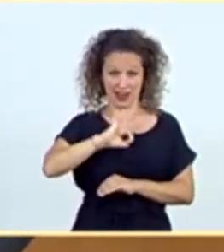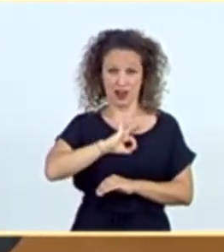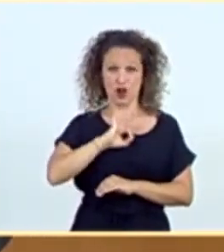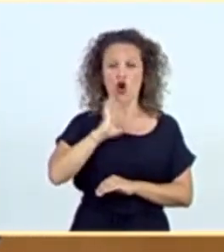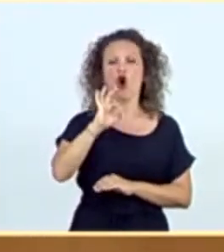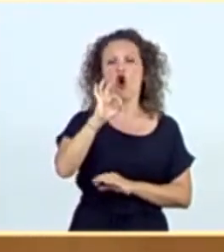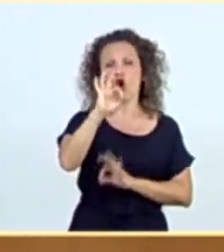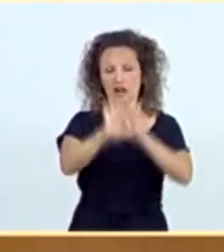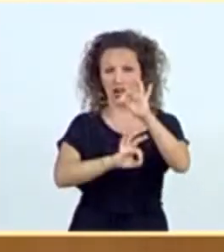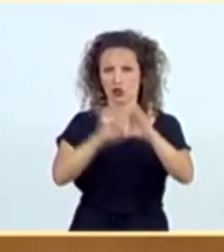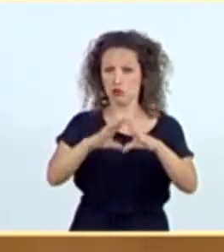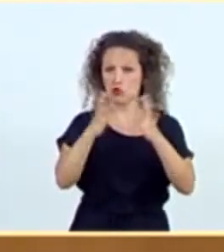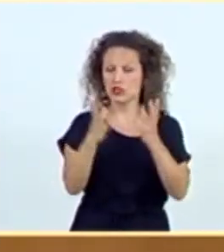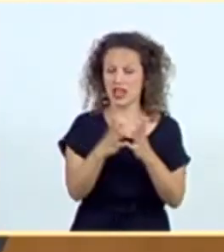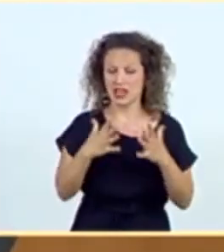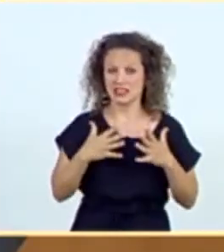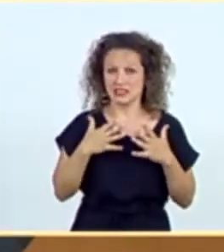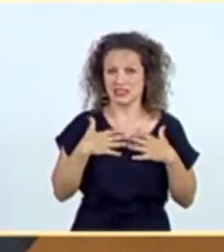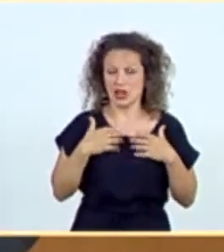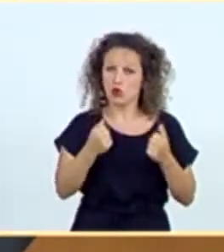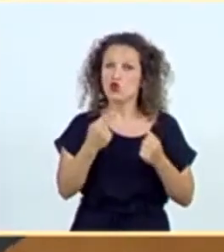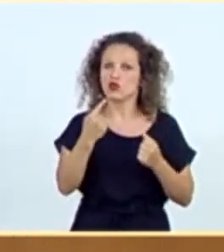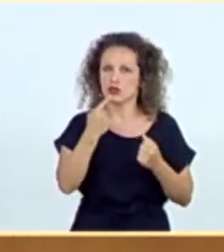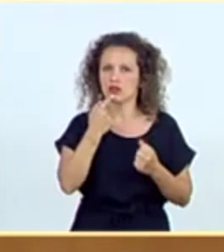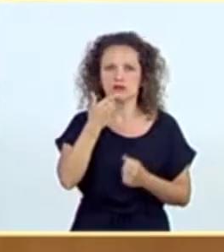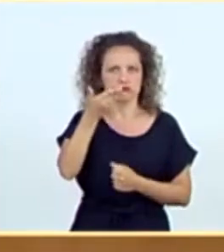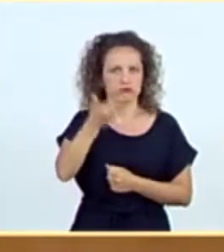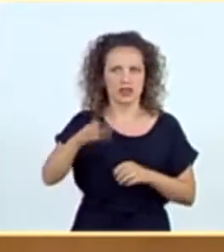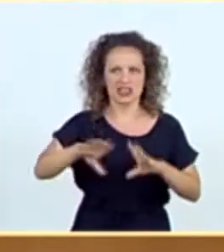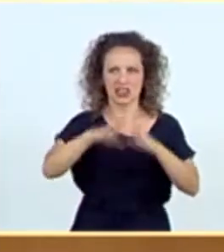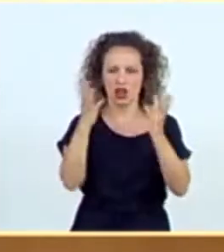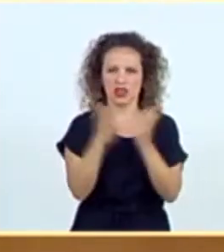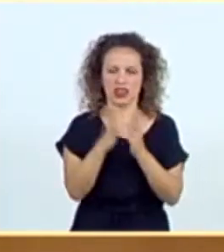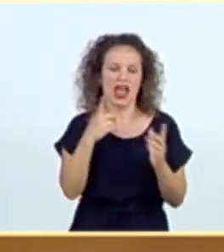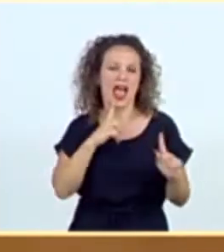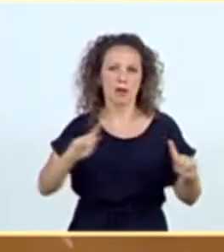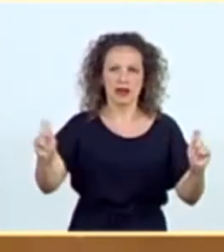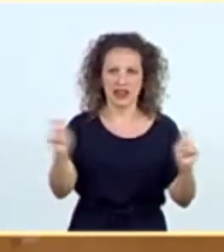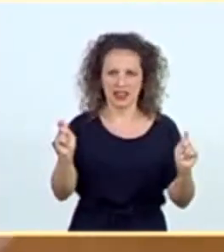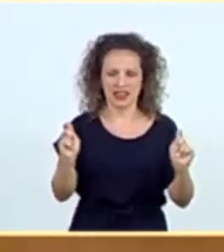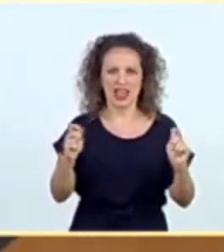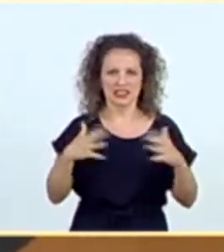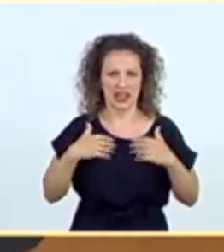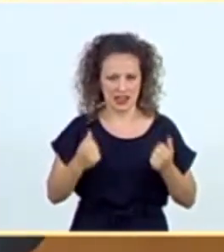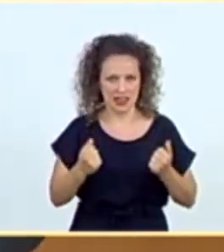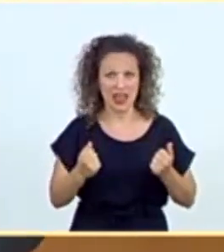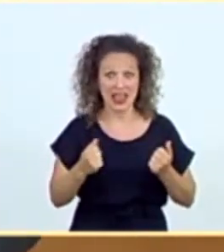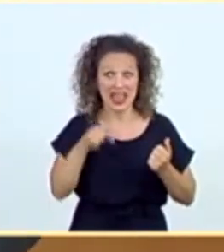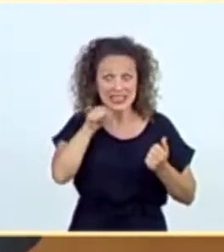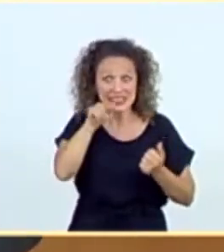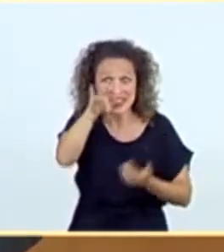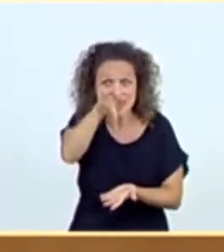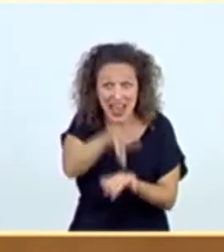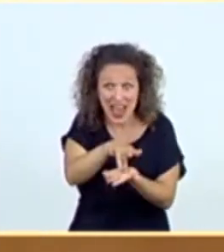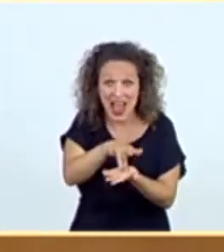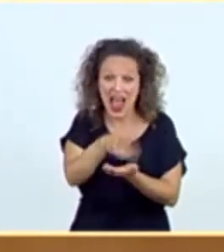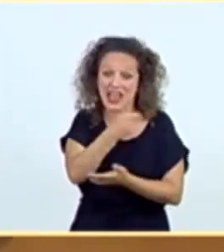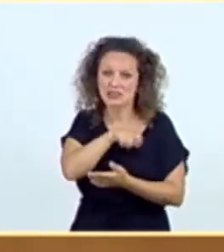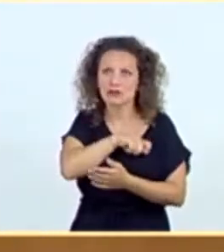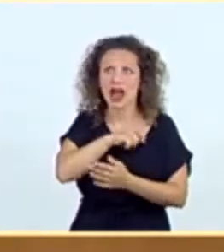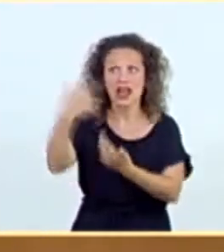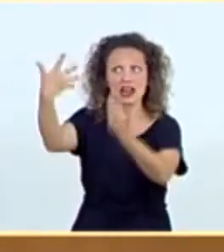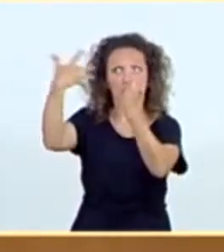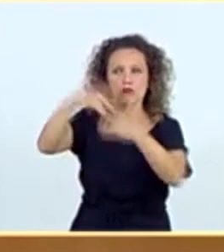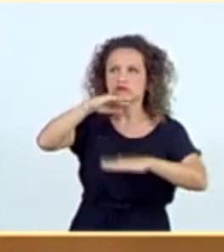Salud decretó una emergencia sanitaria de importancia internacional. Ese día, todas las recomendaciones de la OMS España ya las cumplía. Y al día